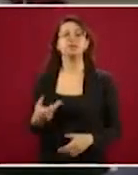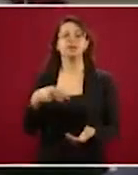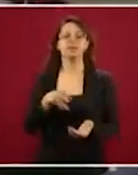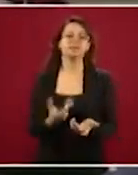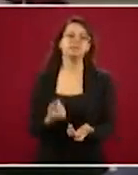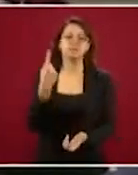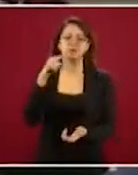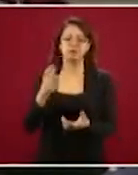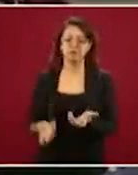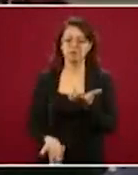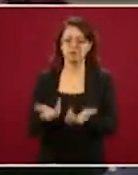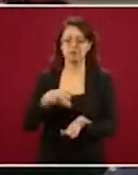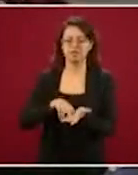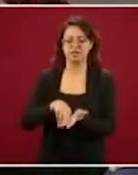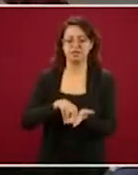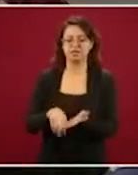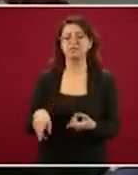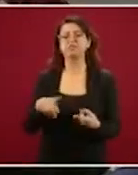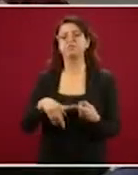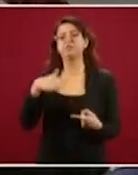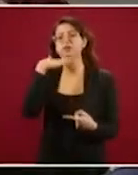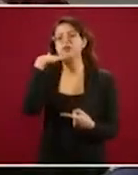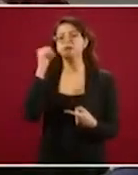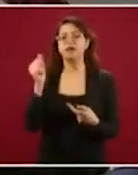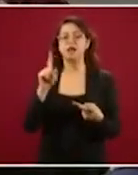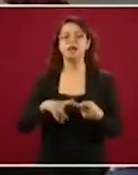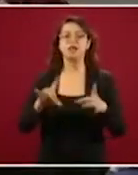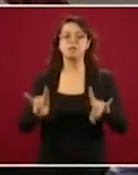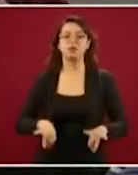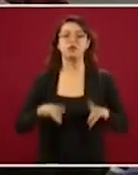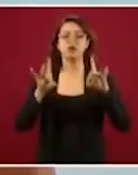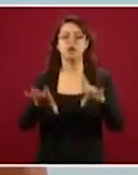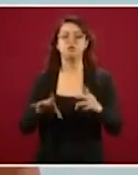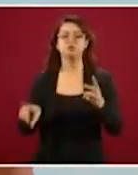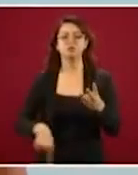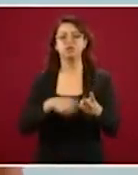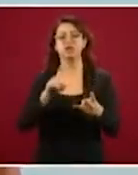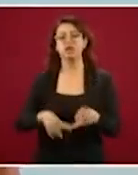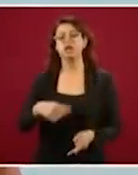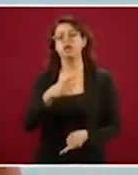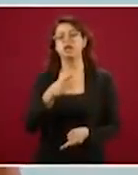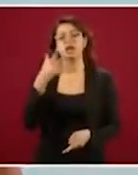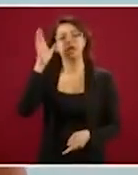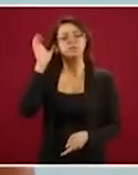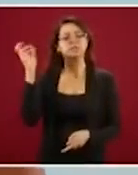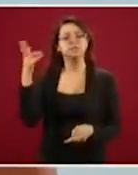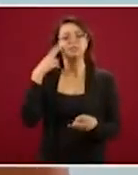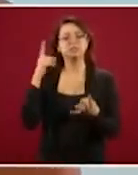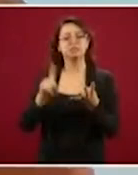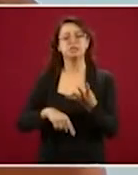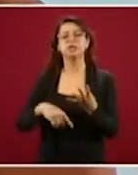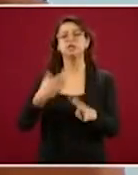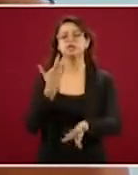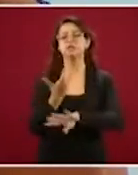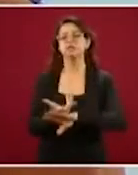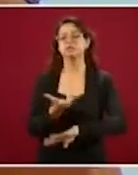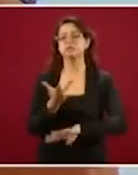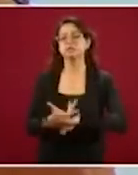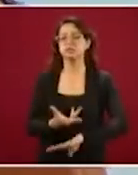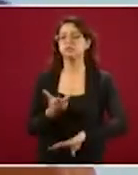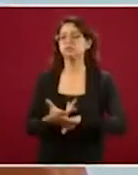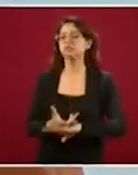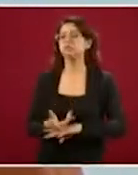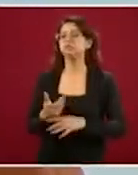Se invitó a Alemania, Australia, China y Estados Unidos para que designaran a los